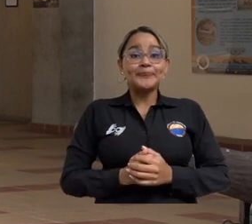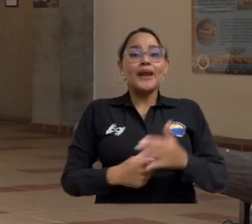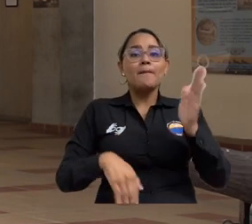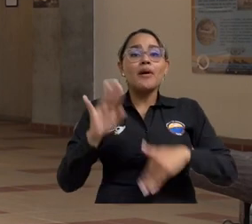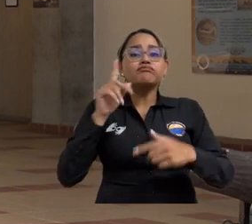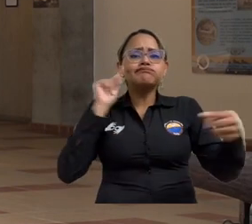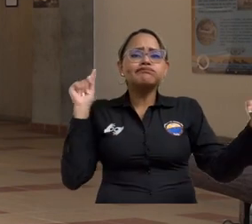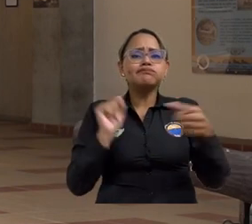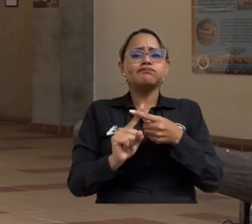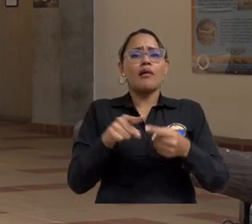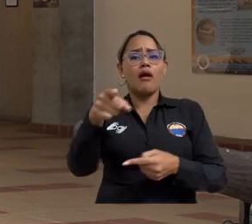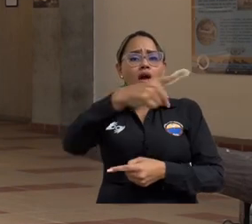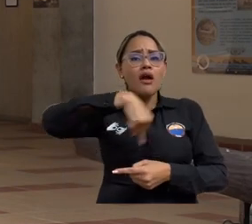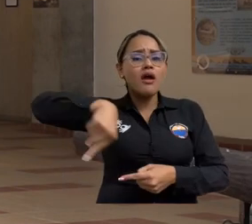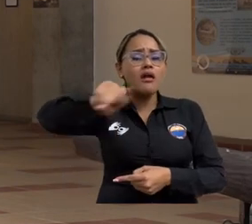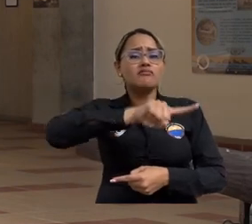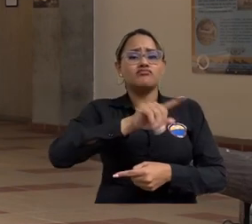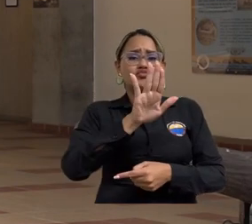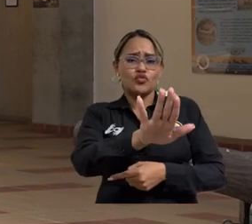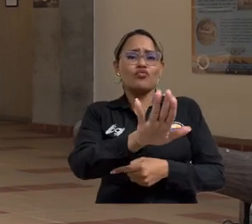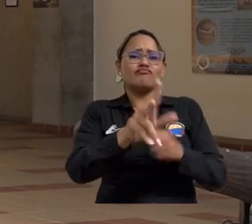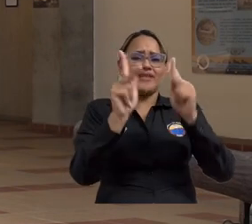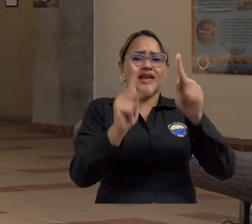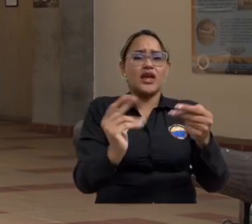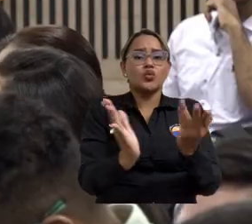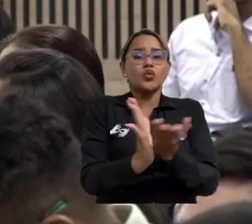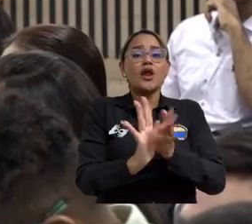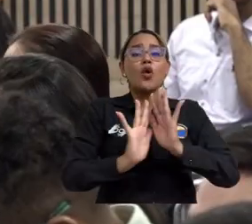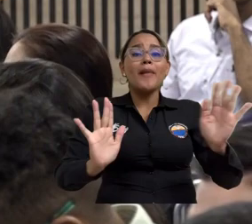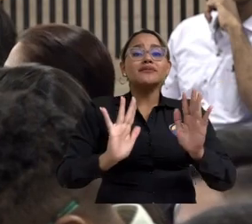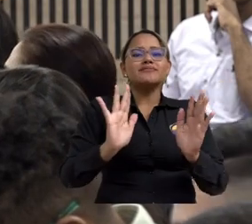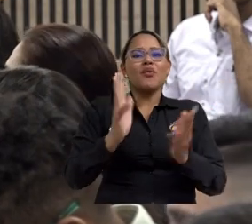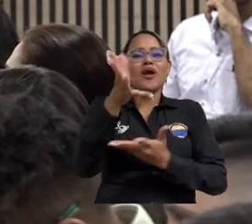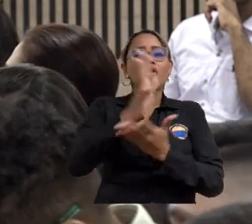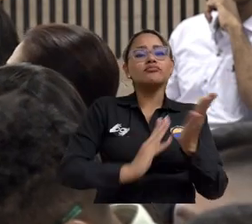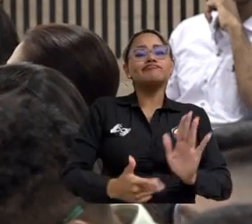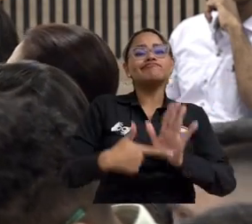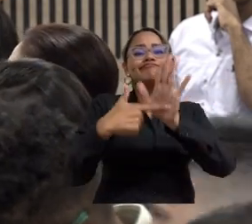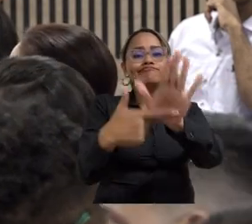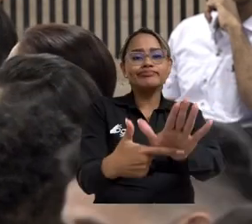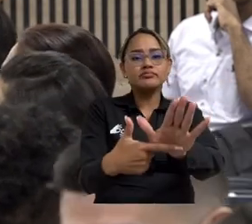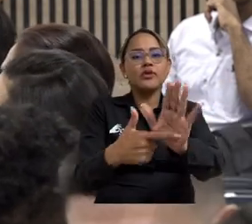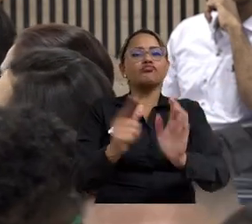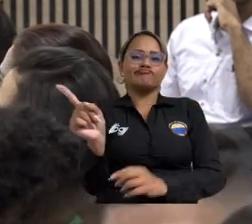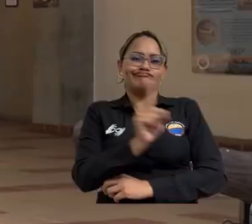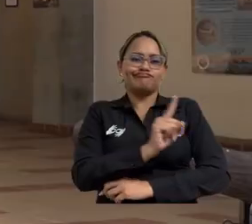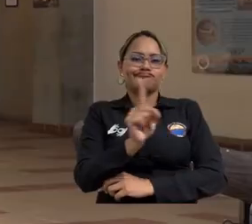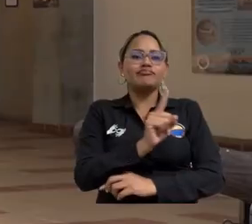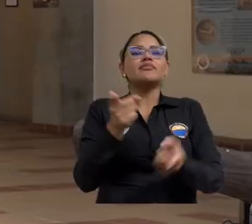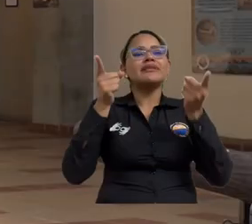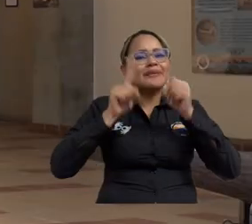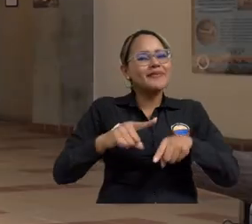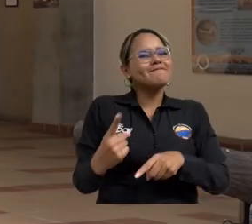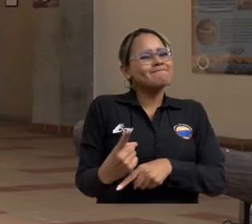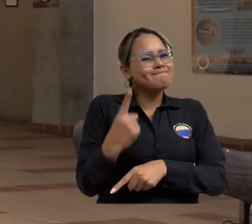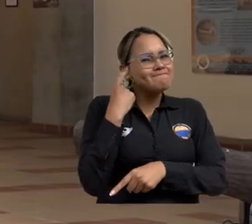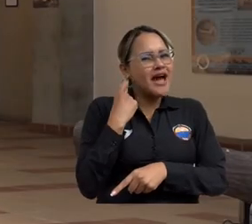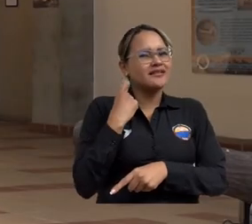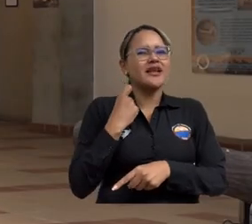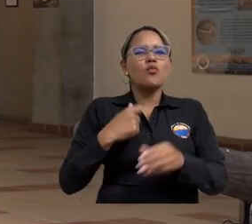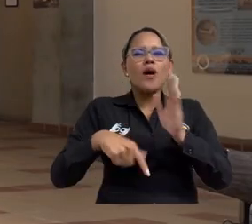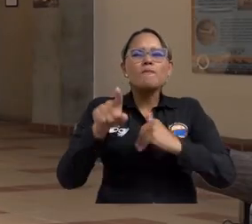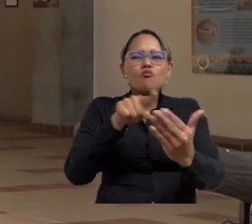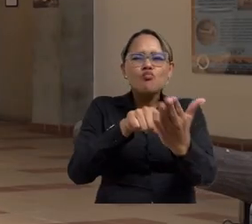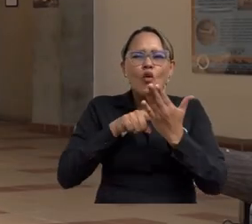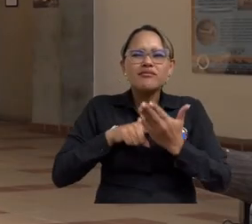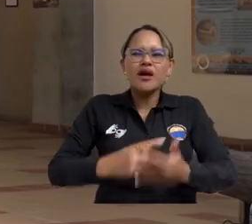estudiante un resultado de su evaluación, sino para que la universidad en conjunto tenga un resultado